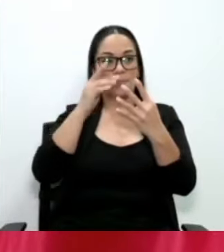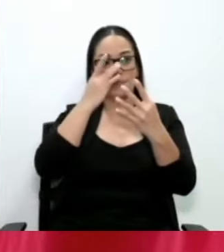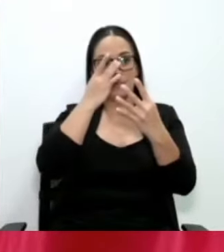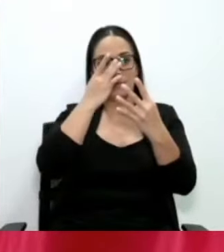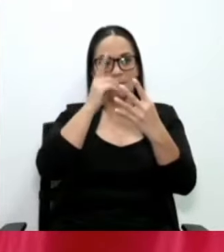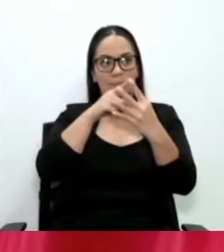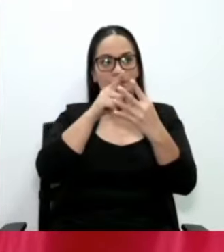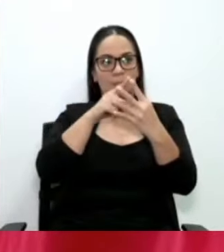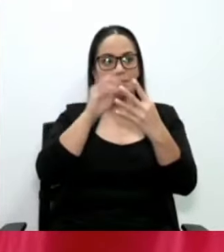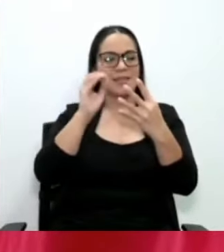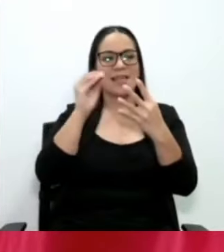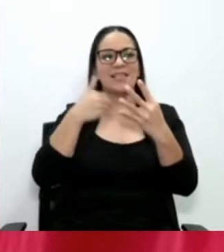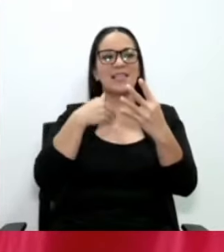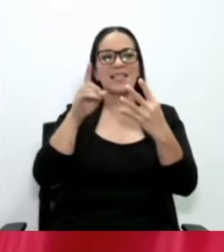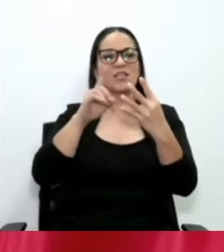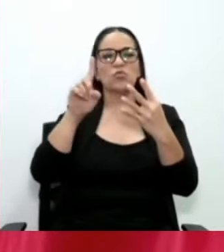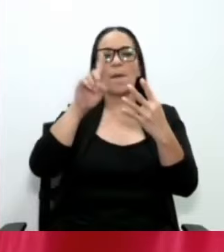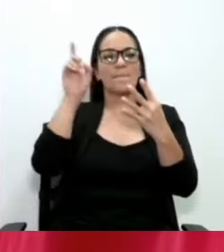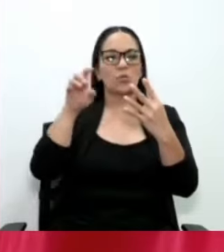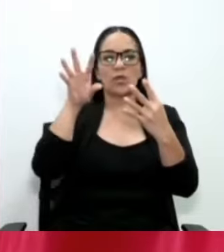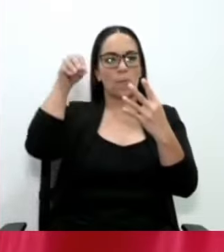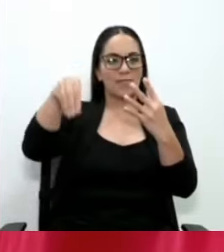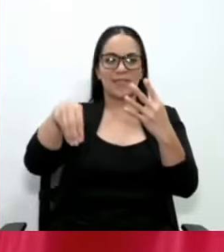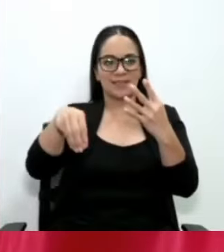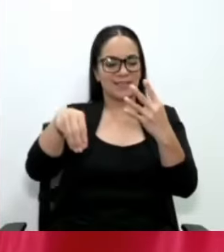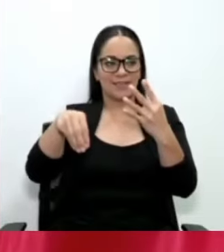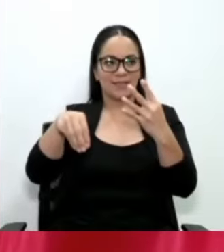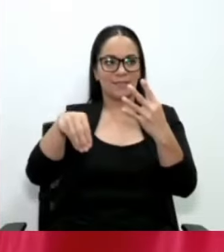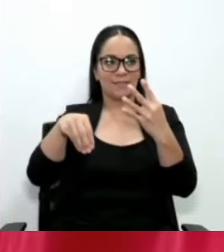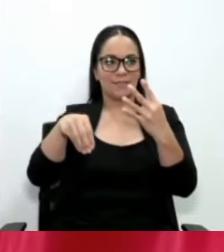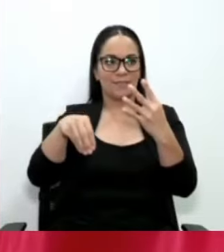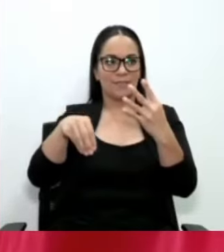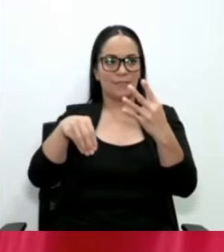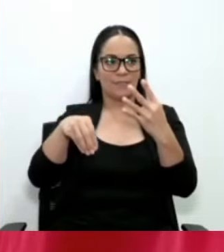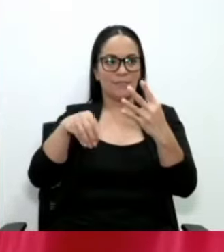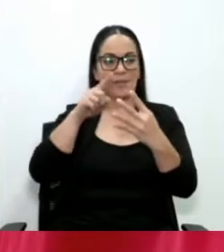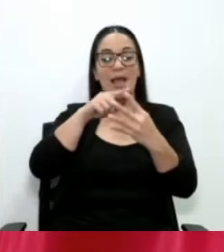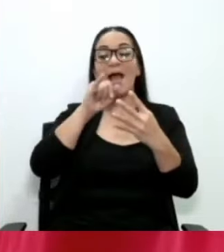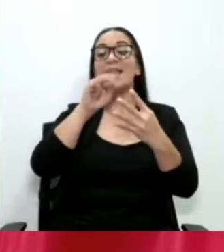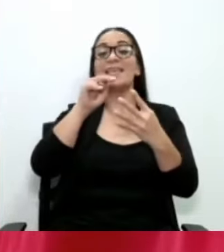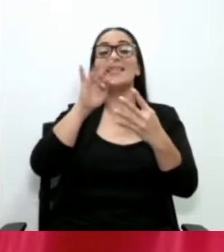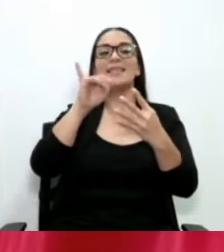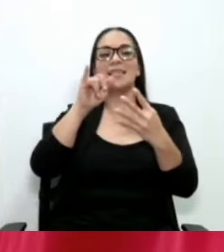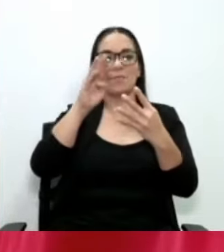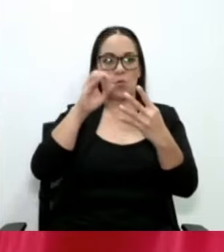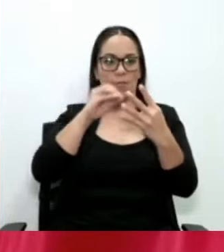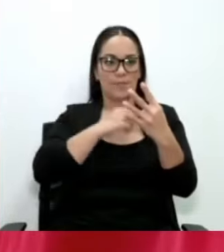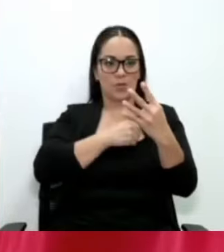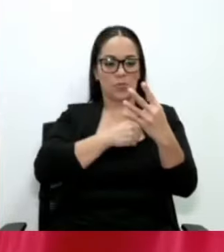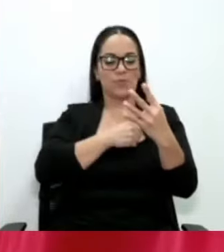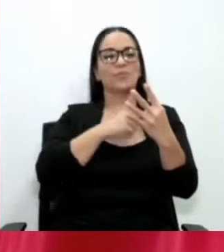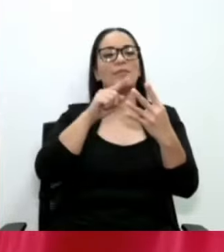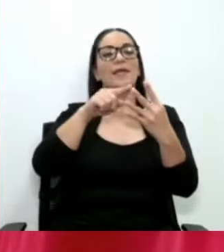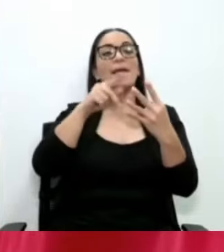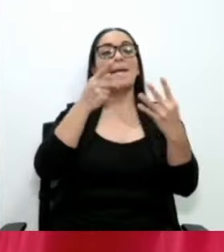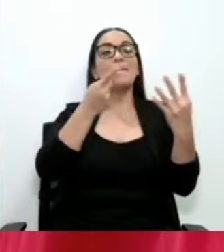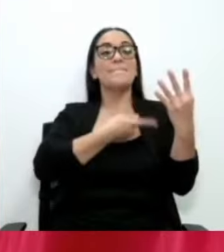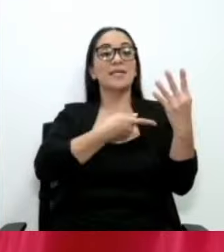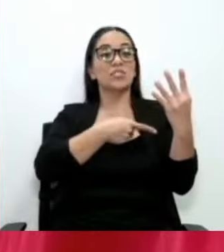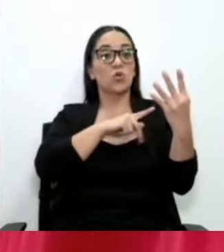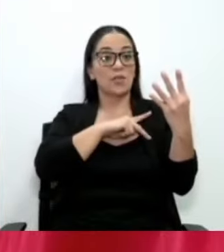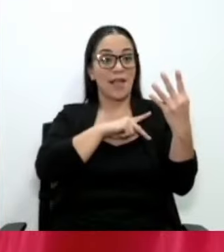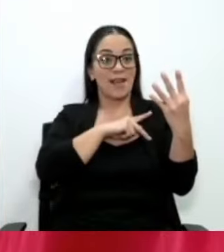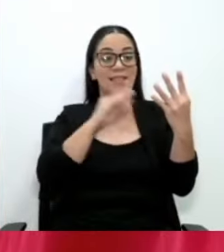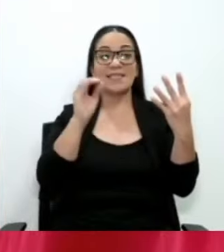derecho ni preguntar ni meterse. El personal, que nadie tiene